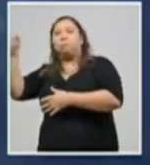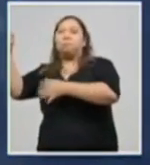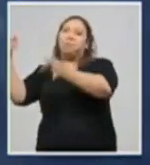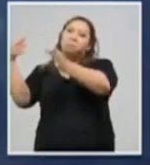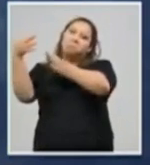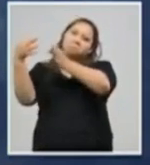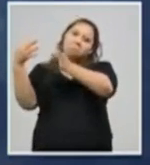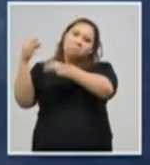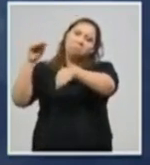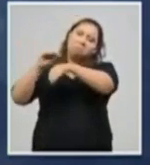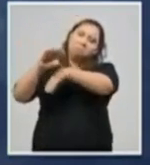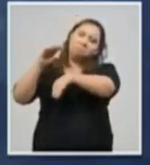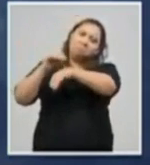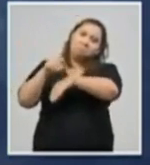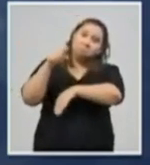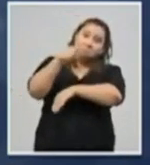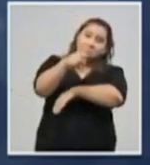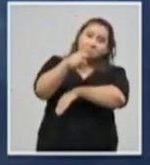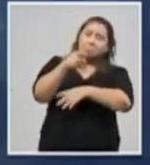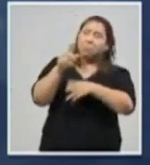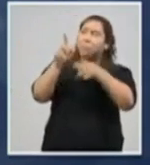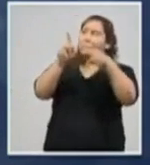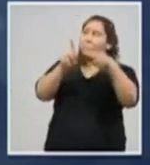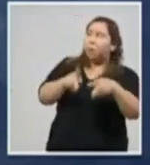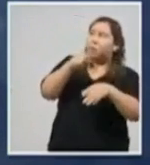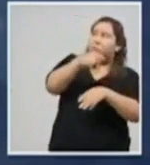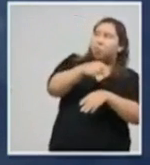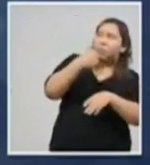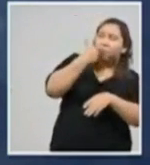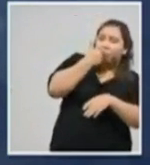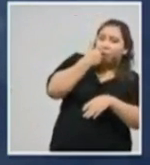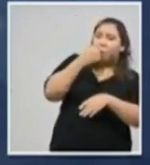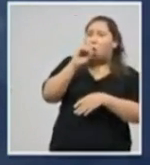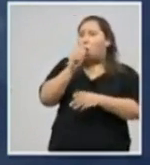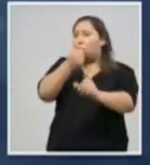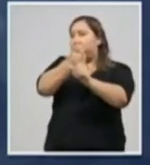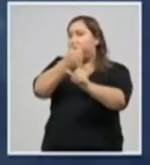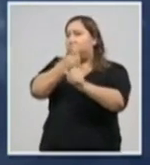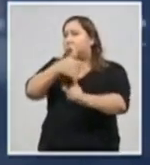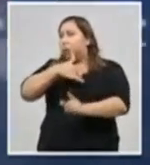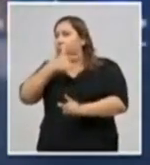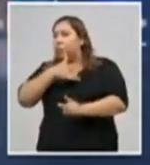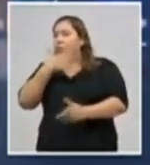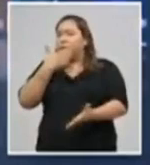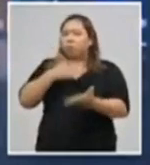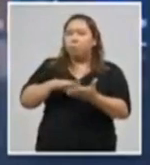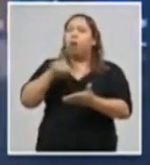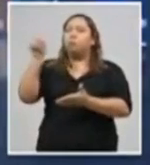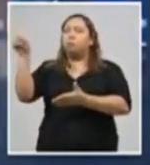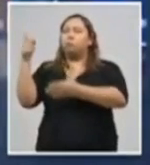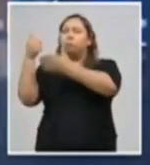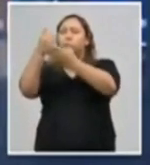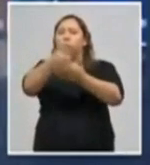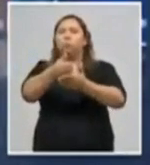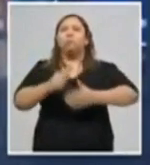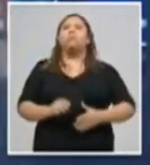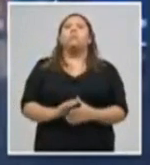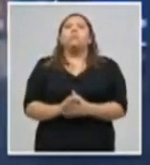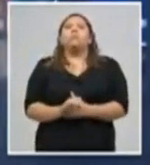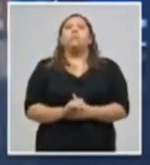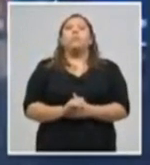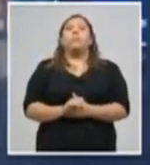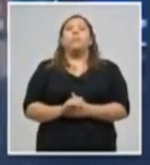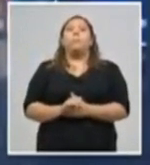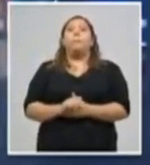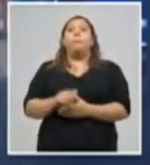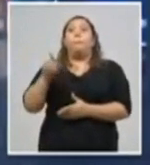sobre qué hacer sobre el estado de su pariente, de su familiar o de usted mismo. Es importante, las